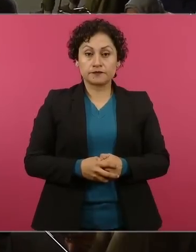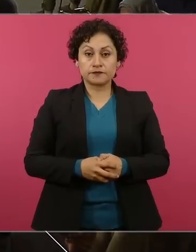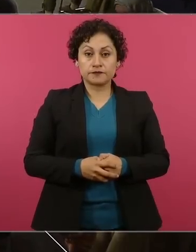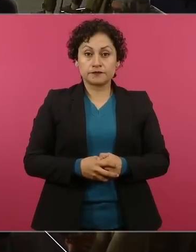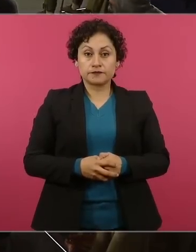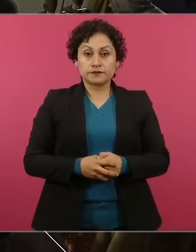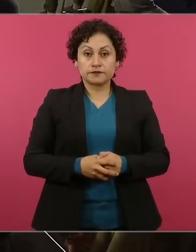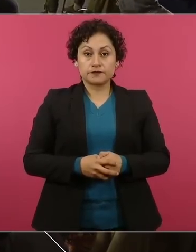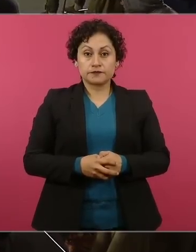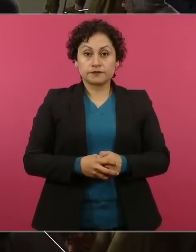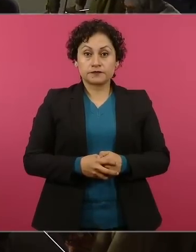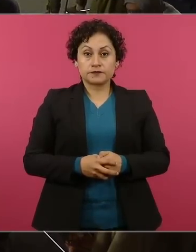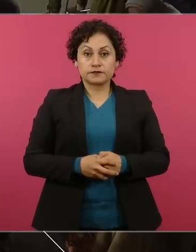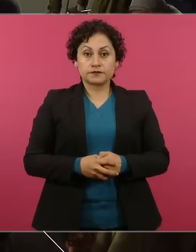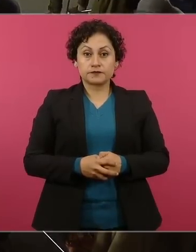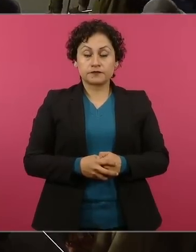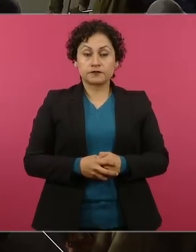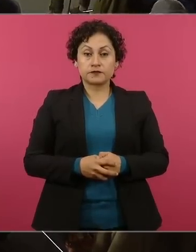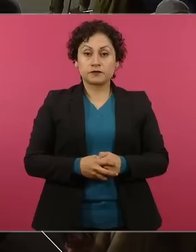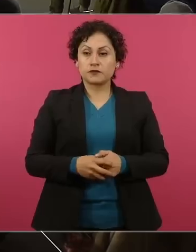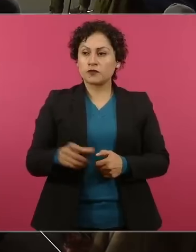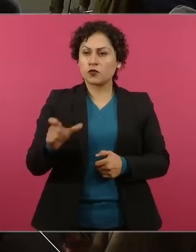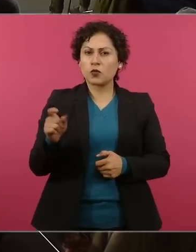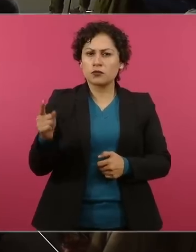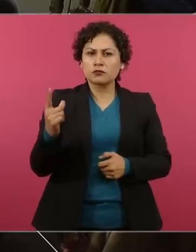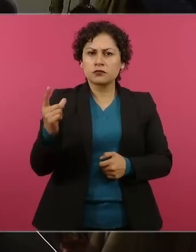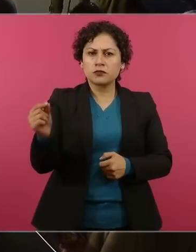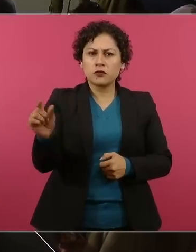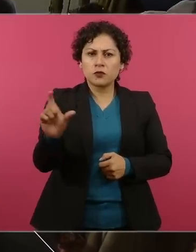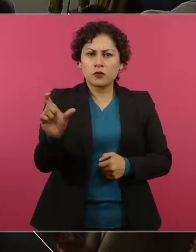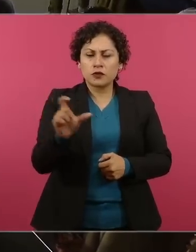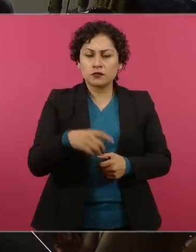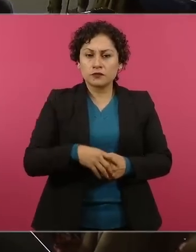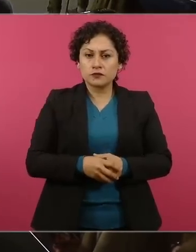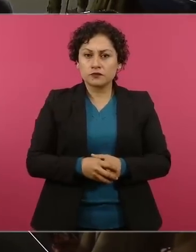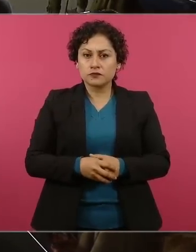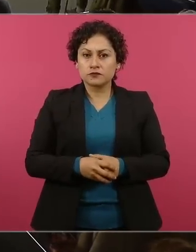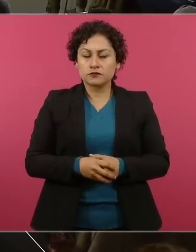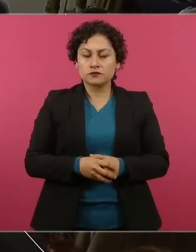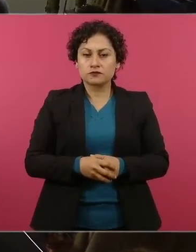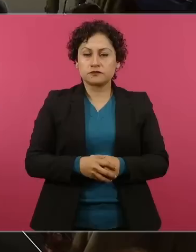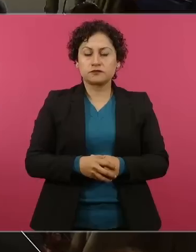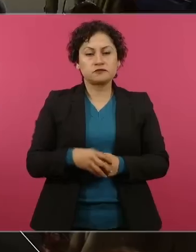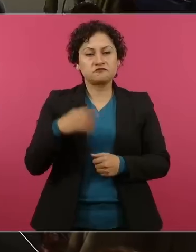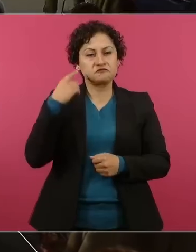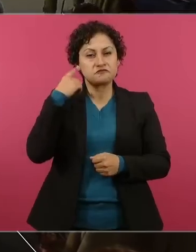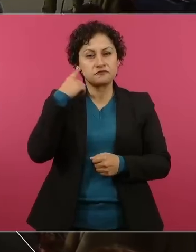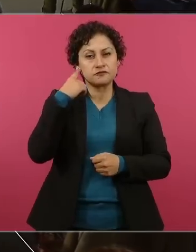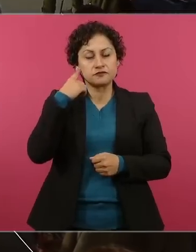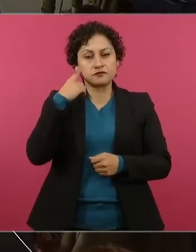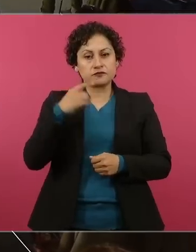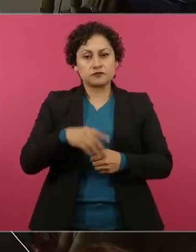¿Cuándo te vas? ¿Cuándo te vas? ¿Ah sí? Ya no, entonces mañana.